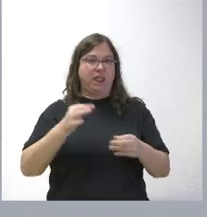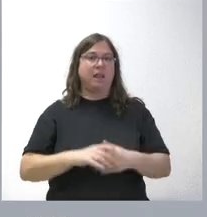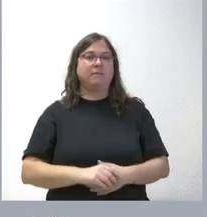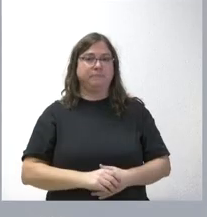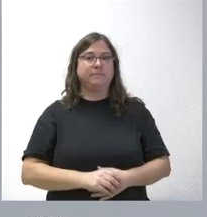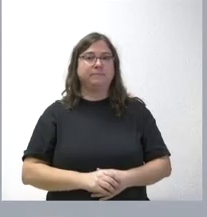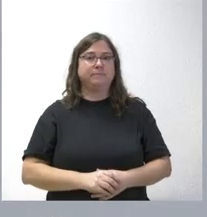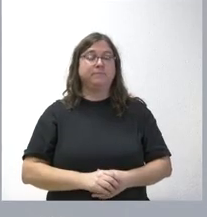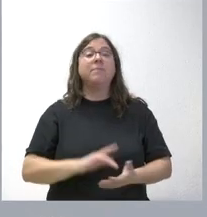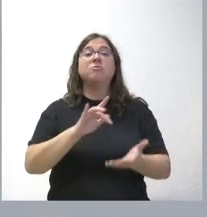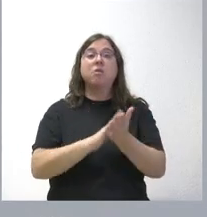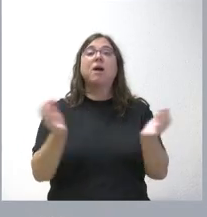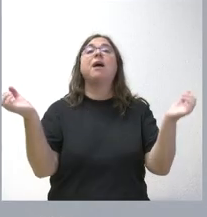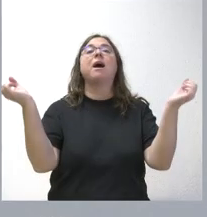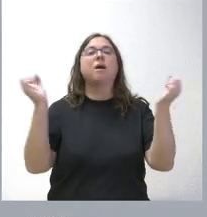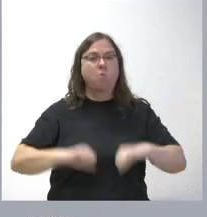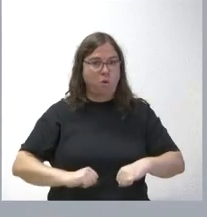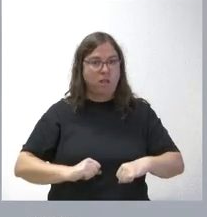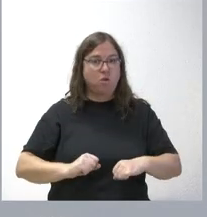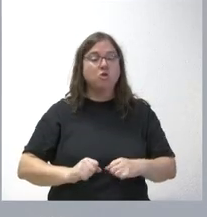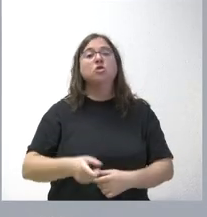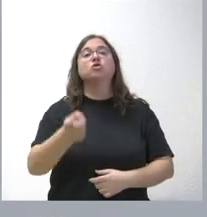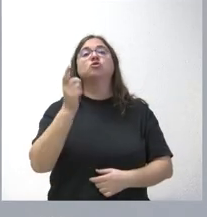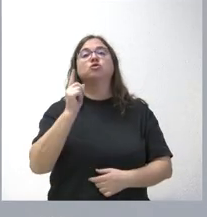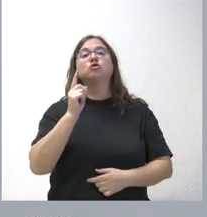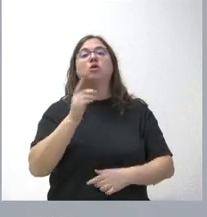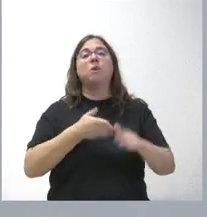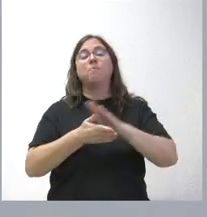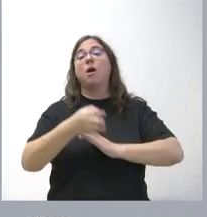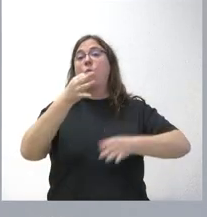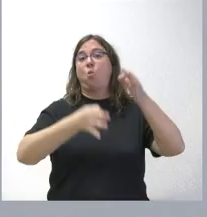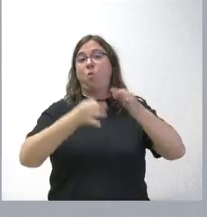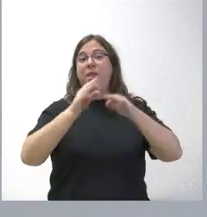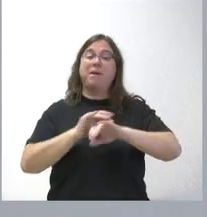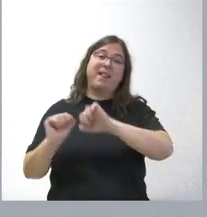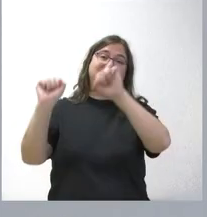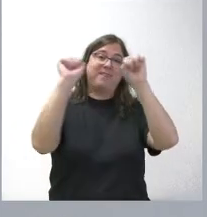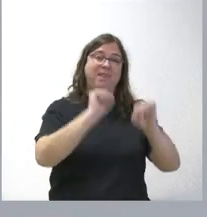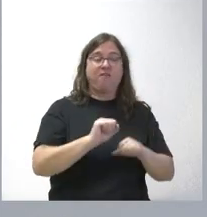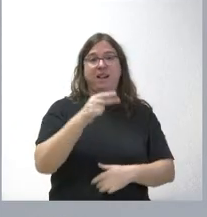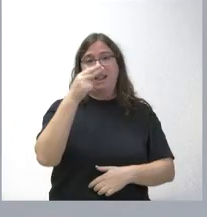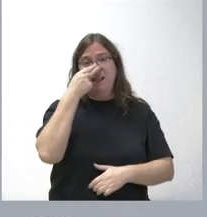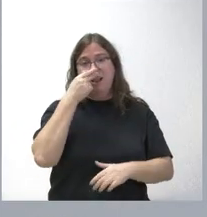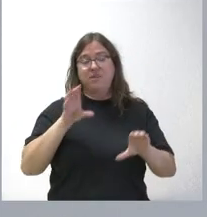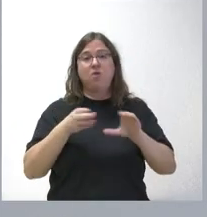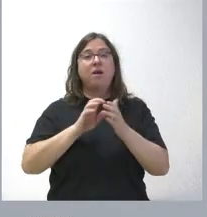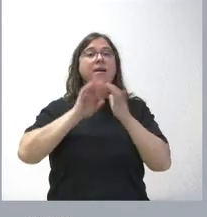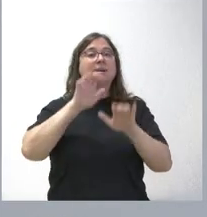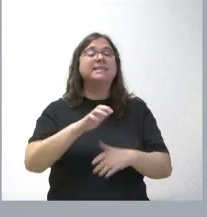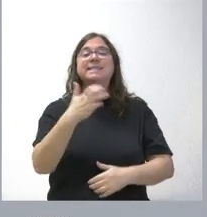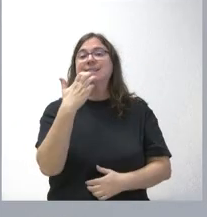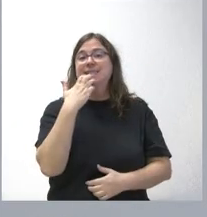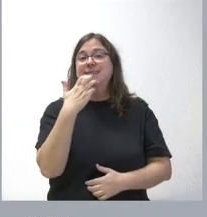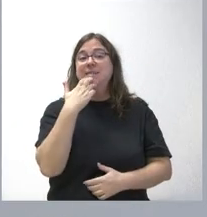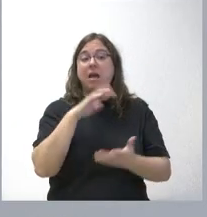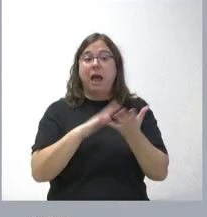que el acuerdo se produzca y, lógicamente, solo iríamos a la vía judicial defendiendo los intereses del conjunto de Castilla y León si no